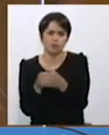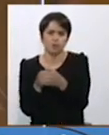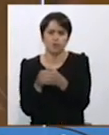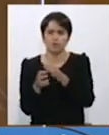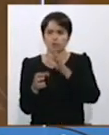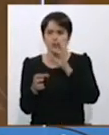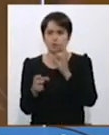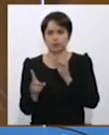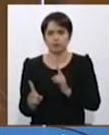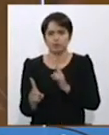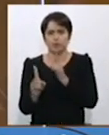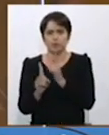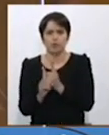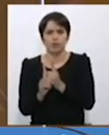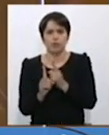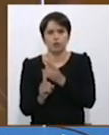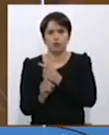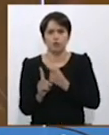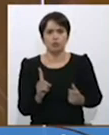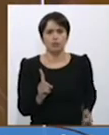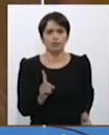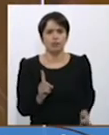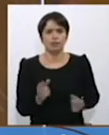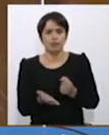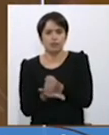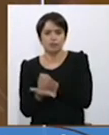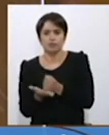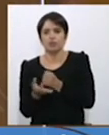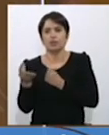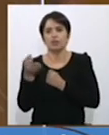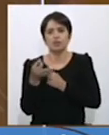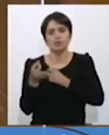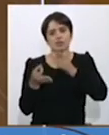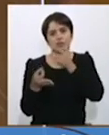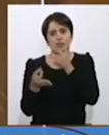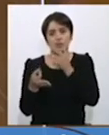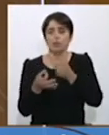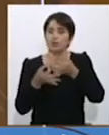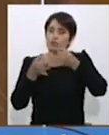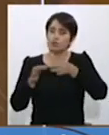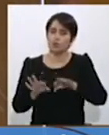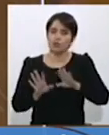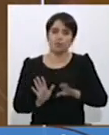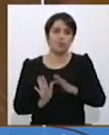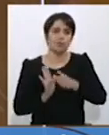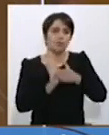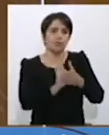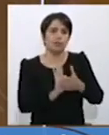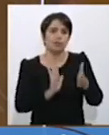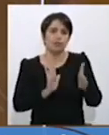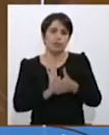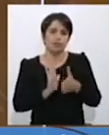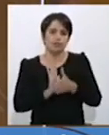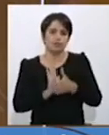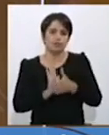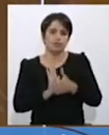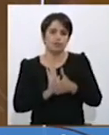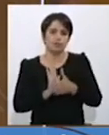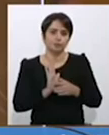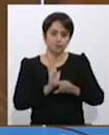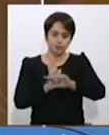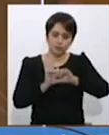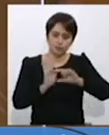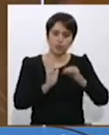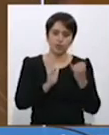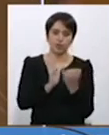Chodín, nuestro presidente, y los presidentes nacionales de la asociación y planteaban esta inquietud, presidente, solamente para dejárselo constancia en la indicación